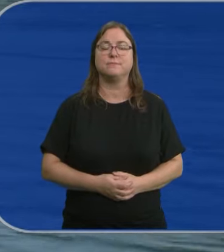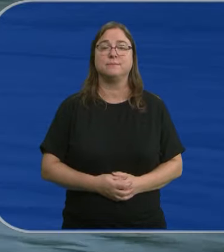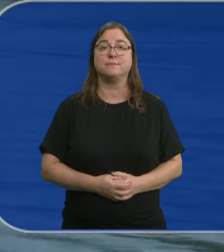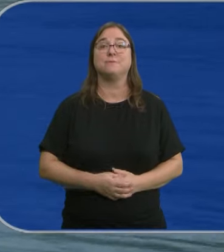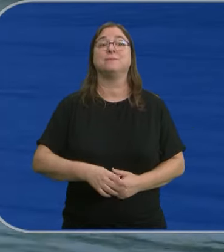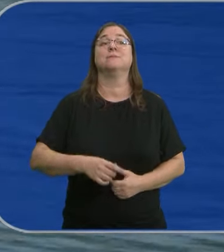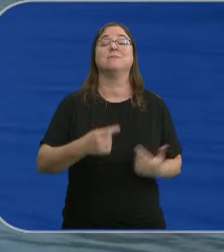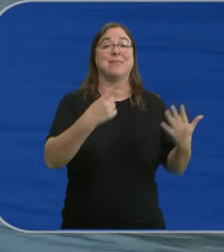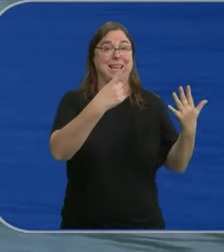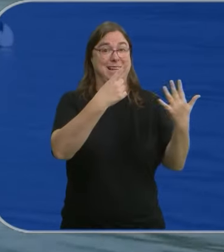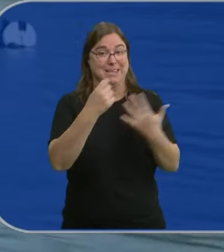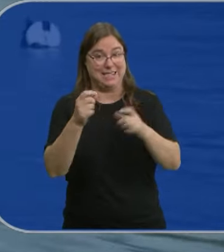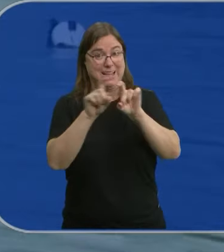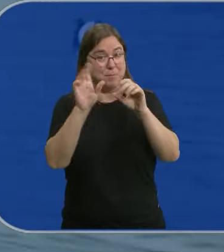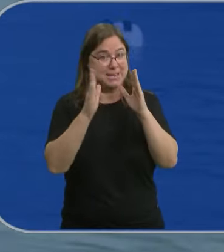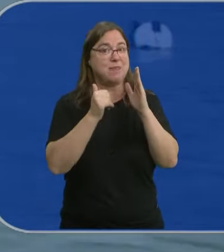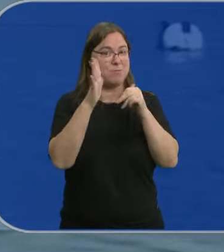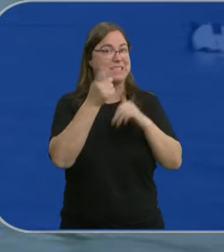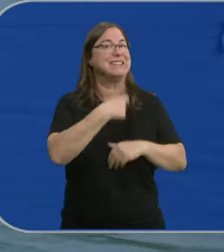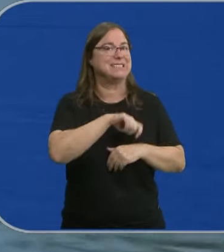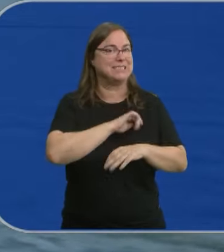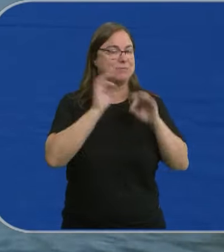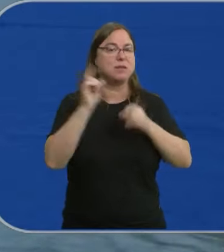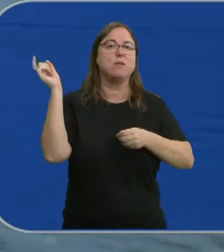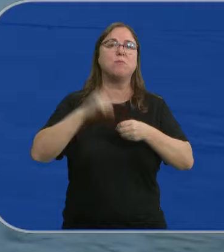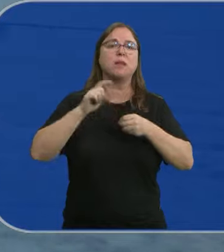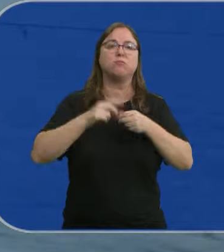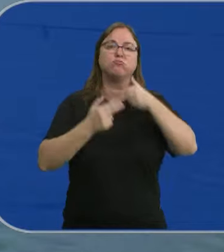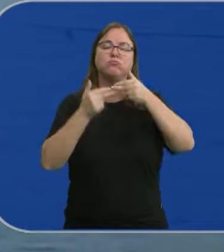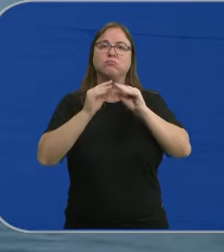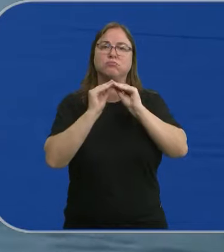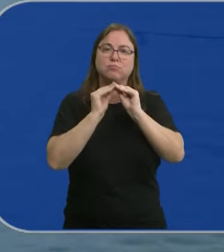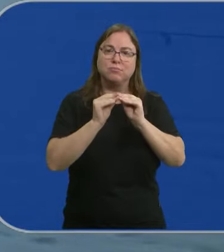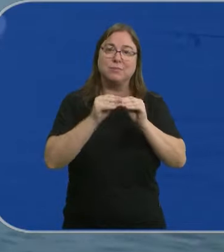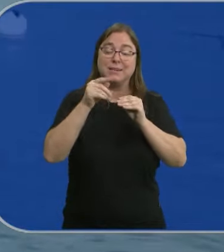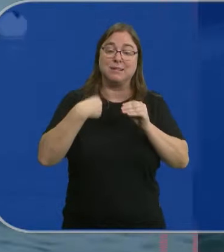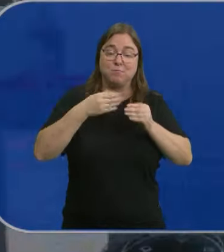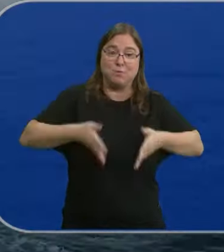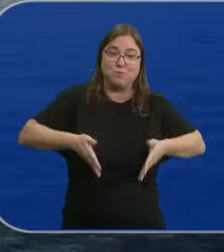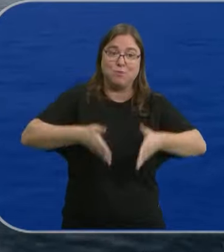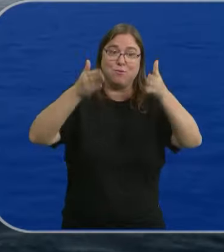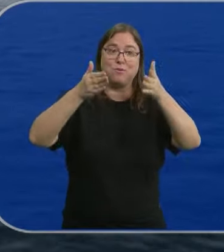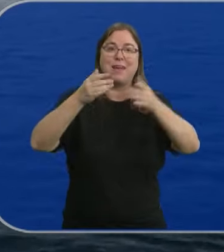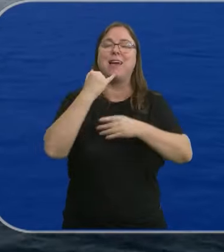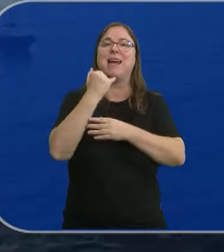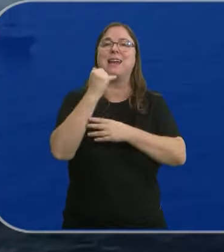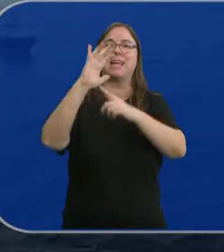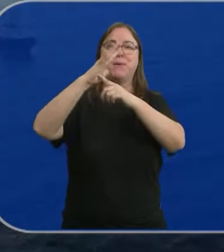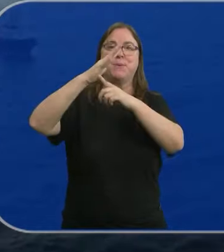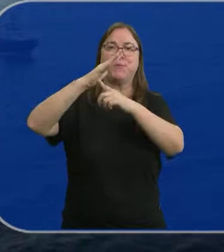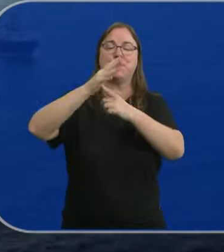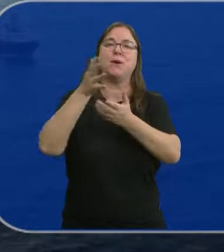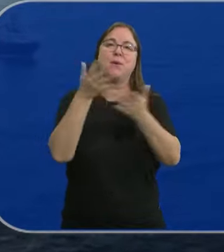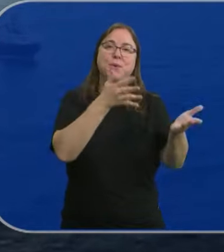Más de 60 empresas españolas son las que han participado en la construcción y el desarrollo de estas instalaciones de energía eólica